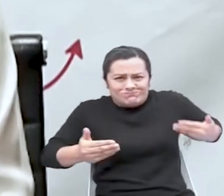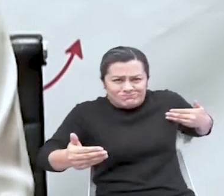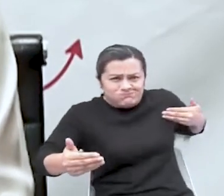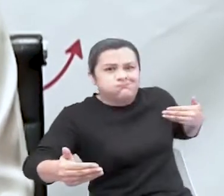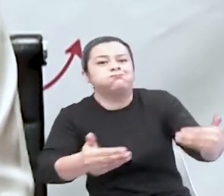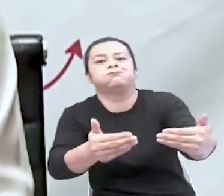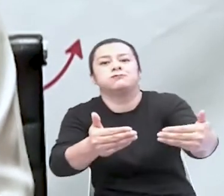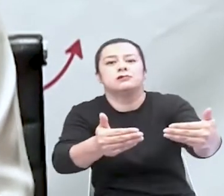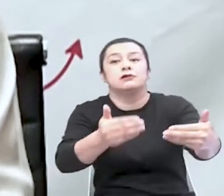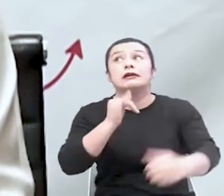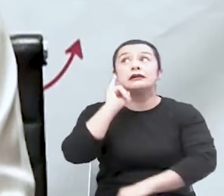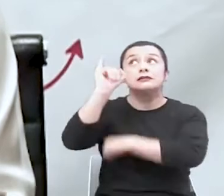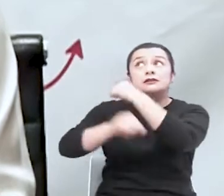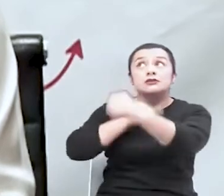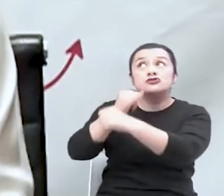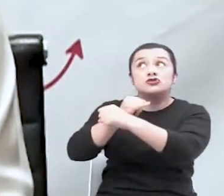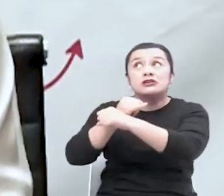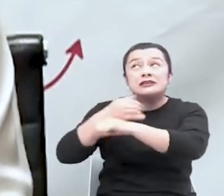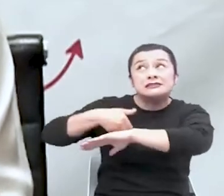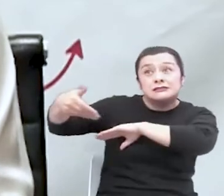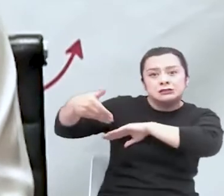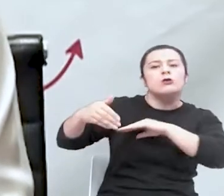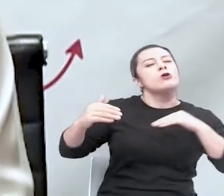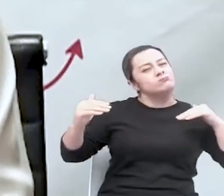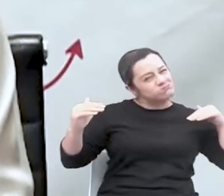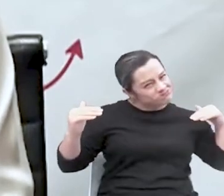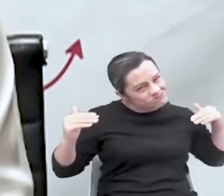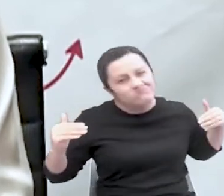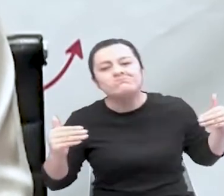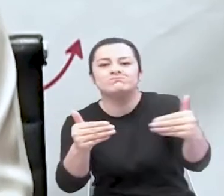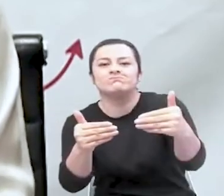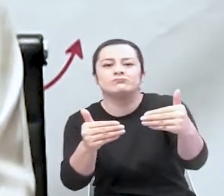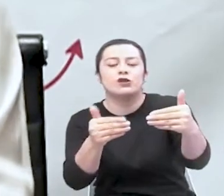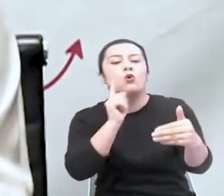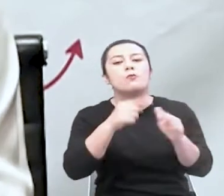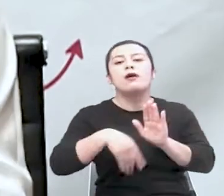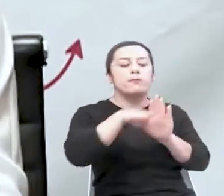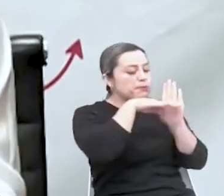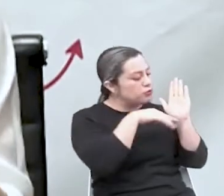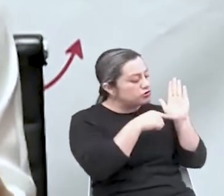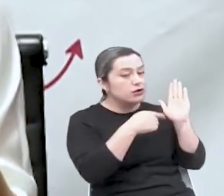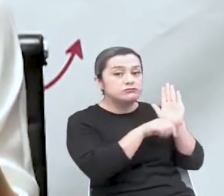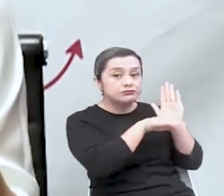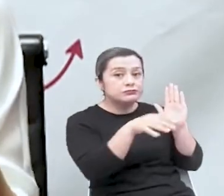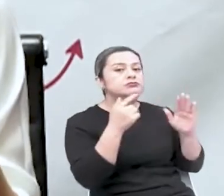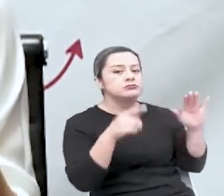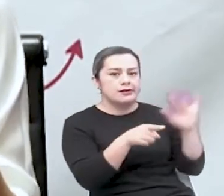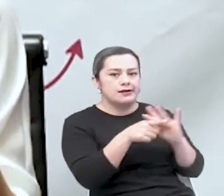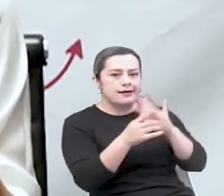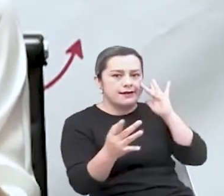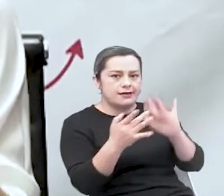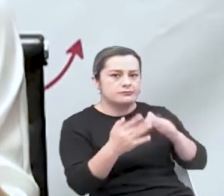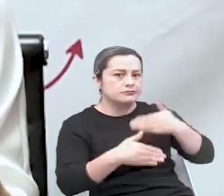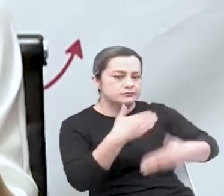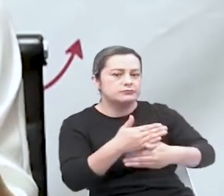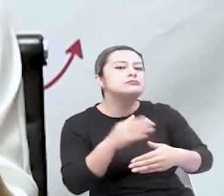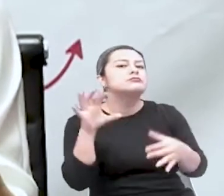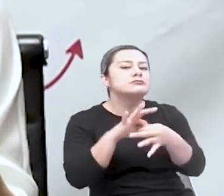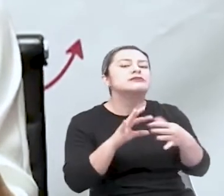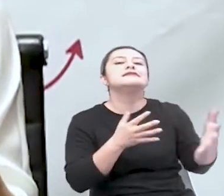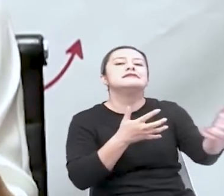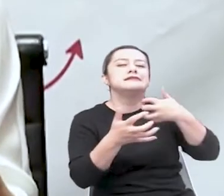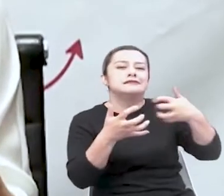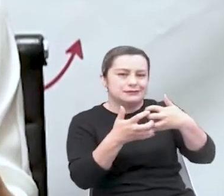que se robustece con todas estas políticas y además también con lo que es el sistema de